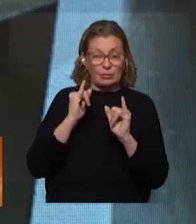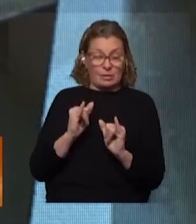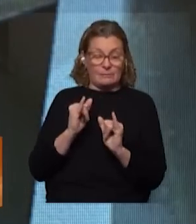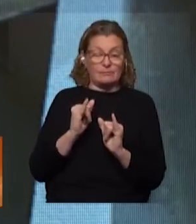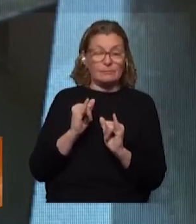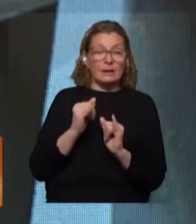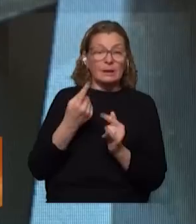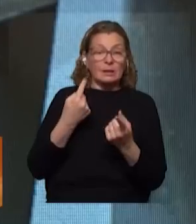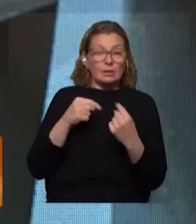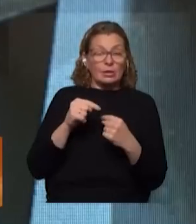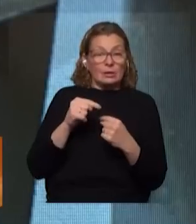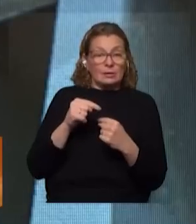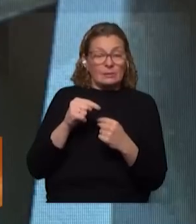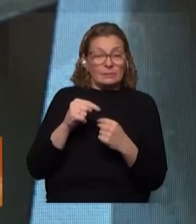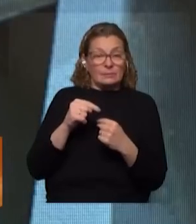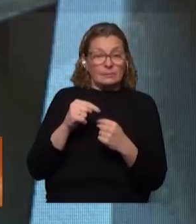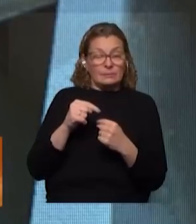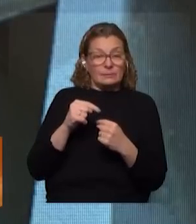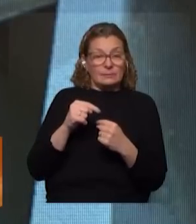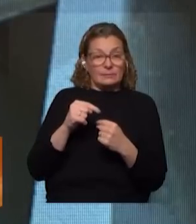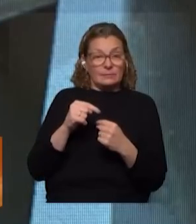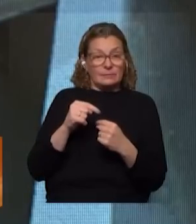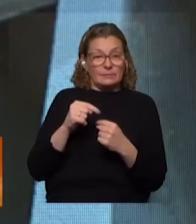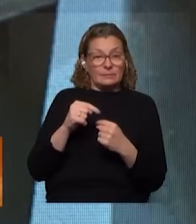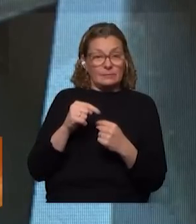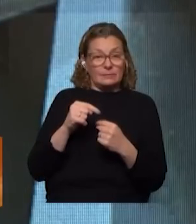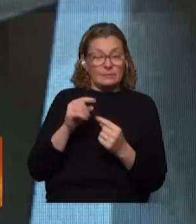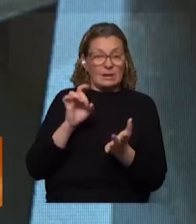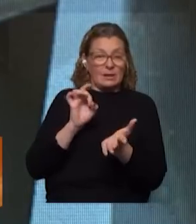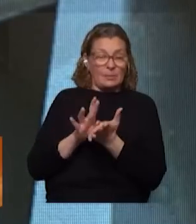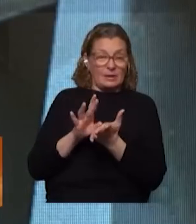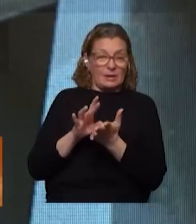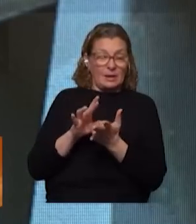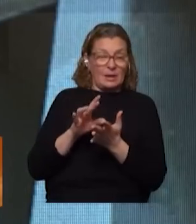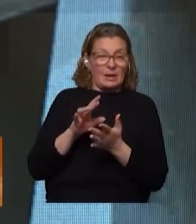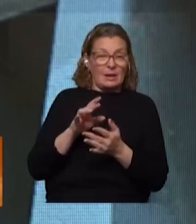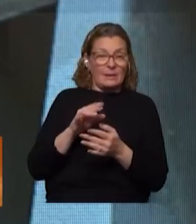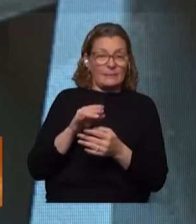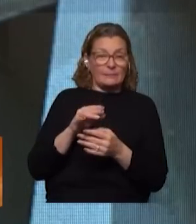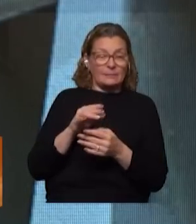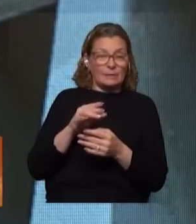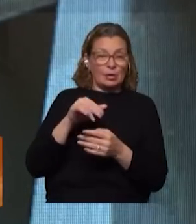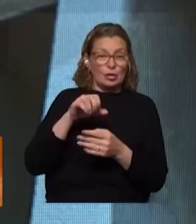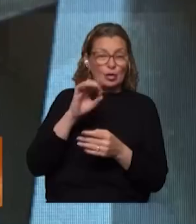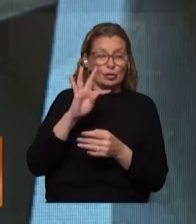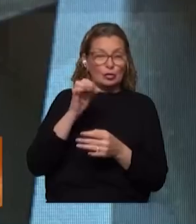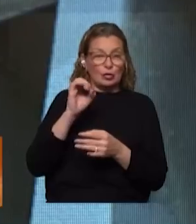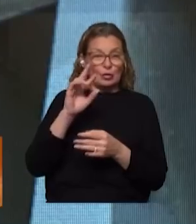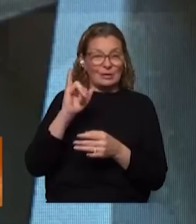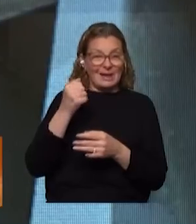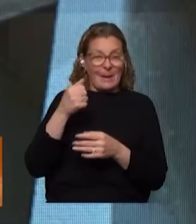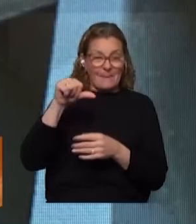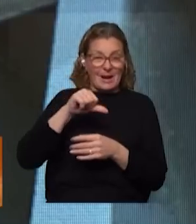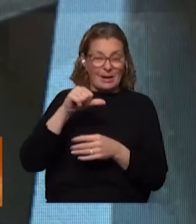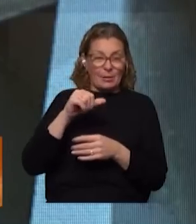entonces me despiden por notoria mala conducta eso ya quiere decir que yo no tengo derecho al seguro de paro o sea que